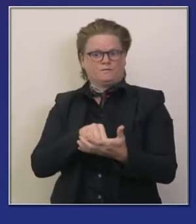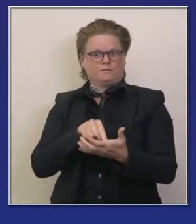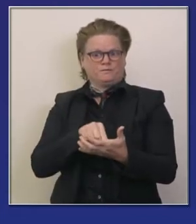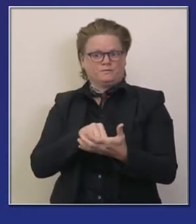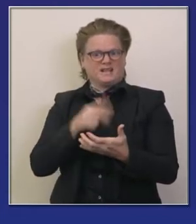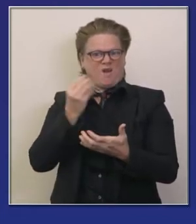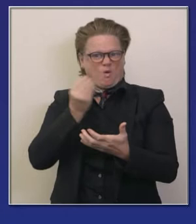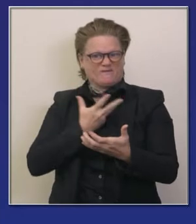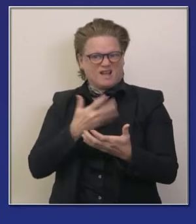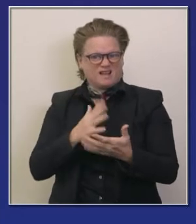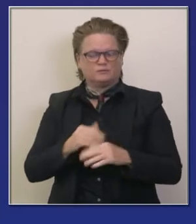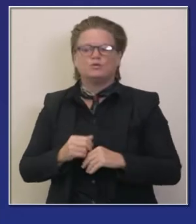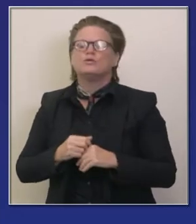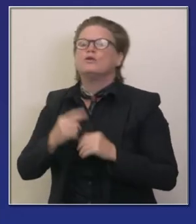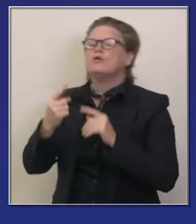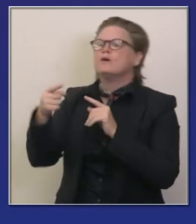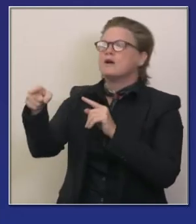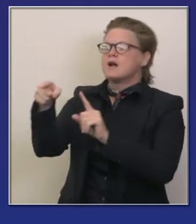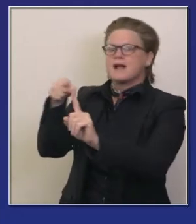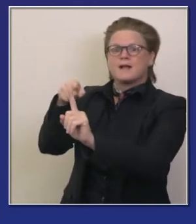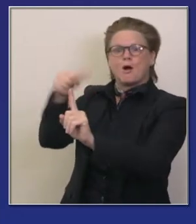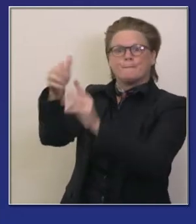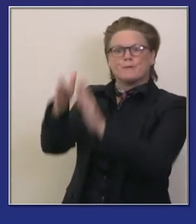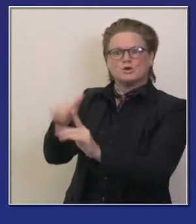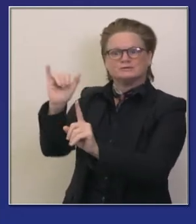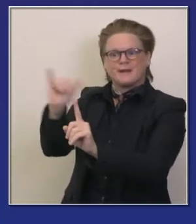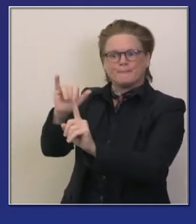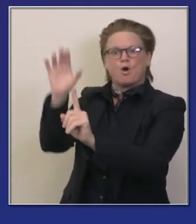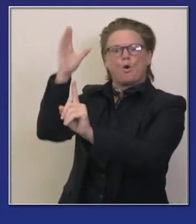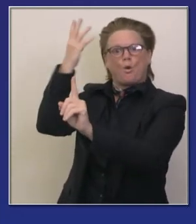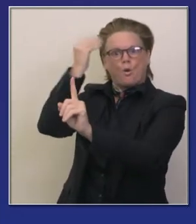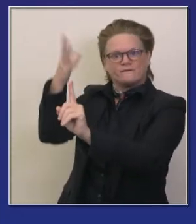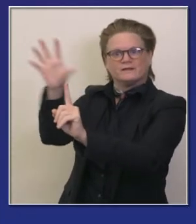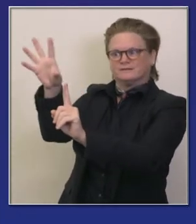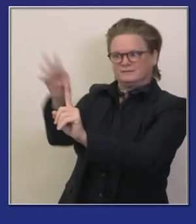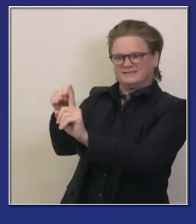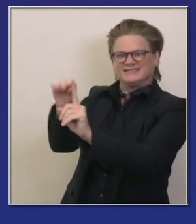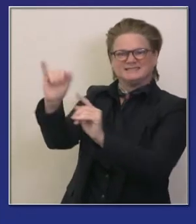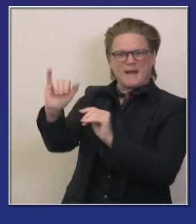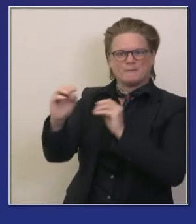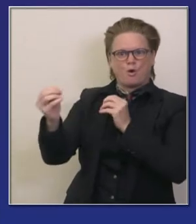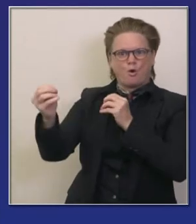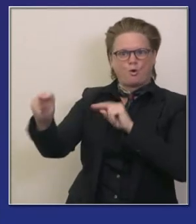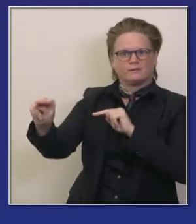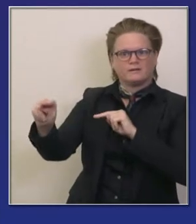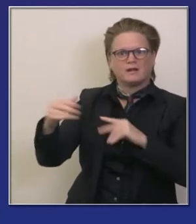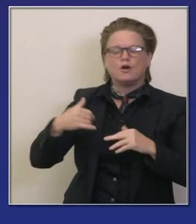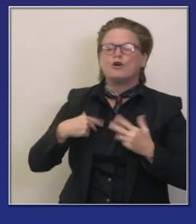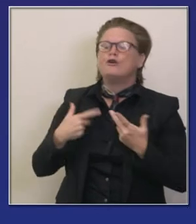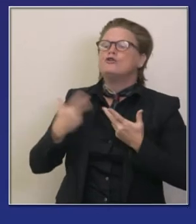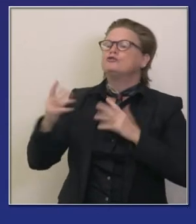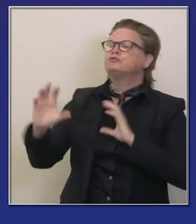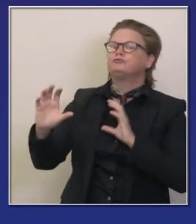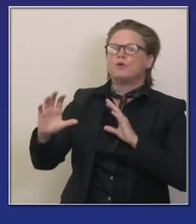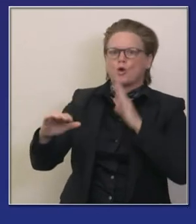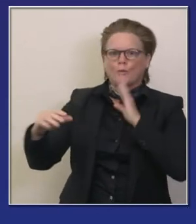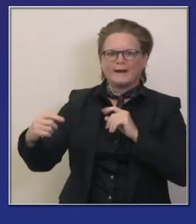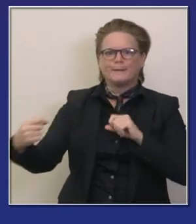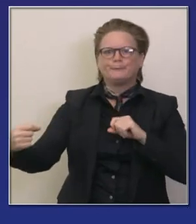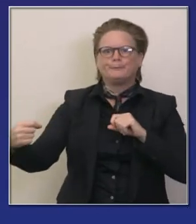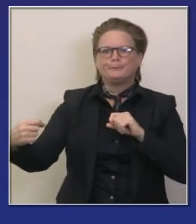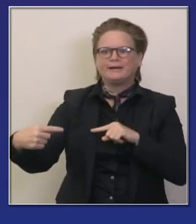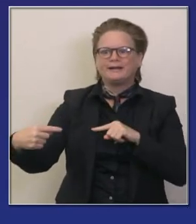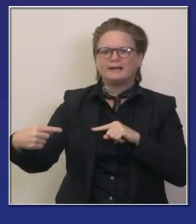debido a bluetooth están intercambiando entre ustedes datos anónimos unos días después